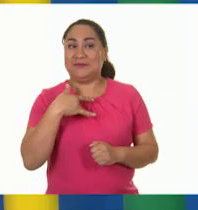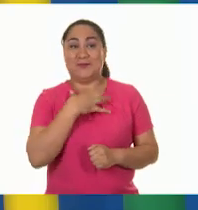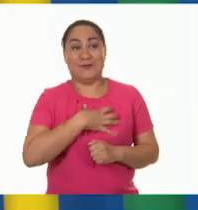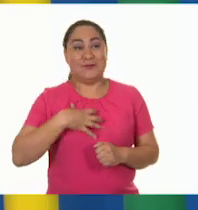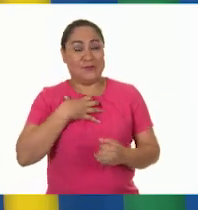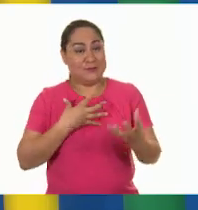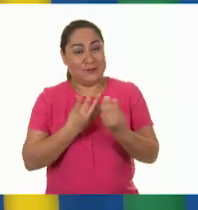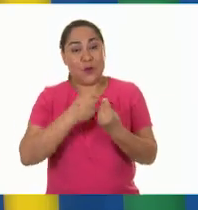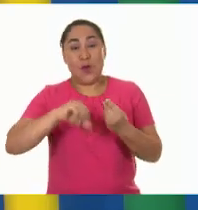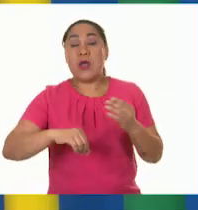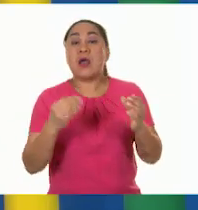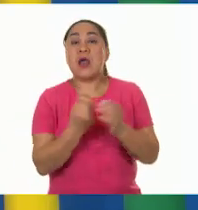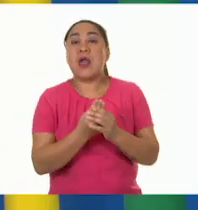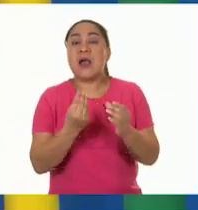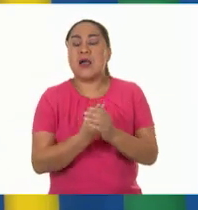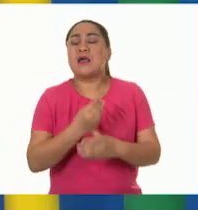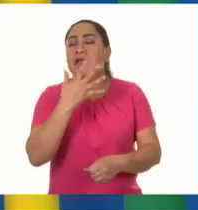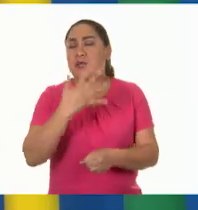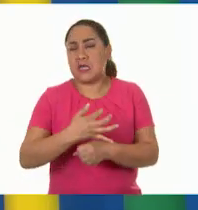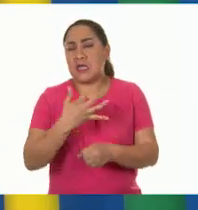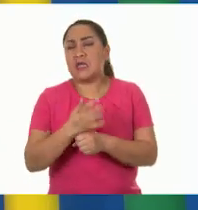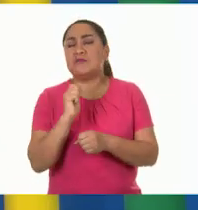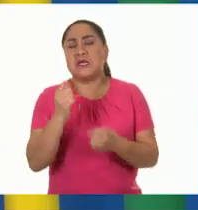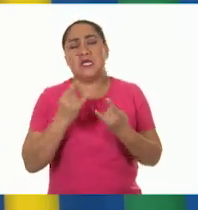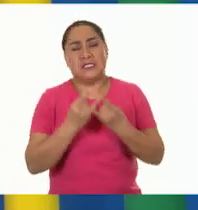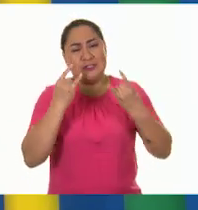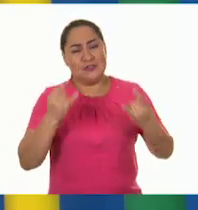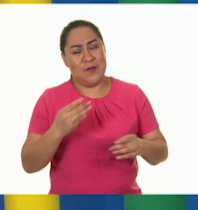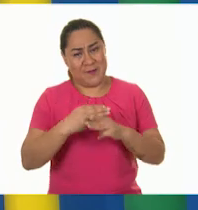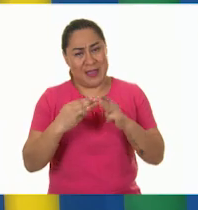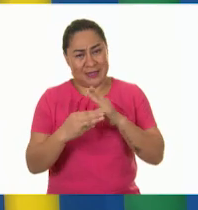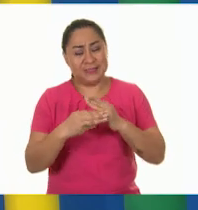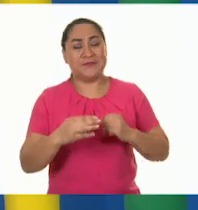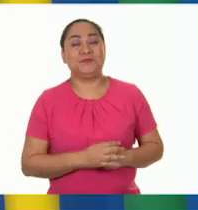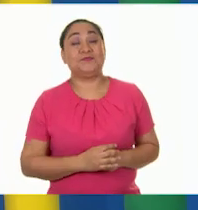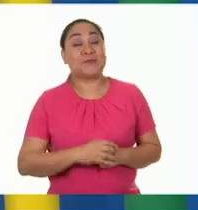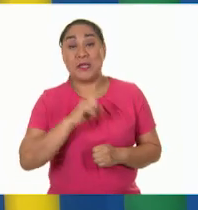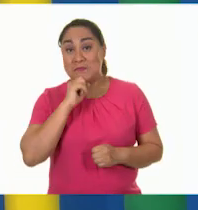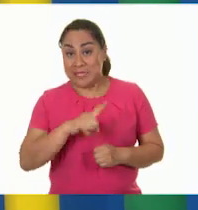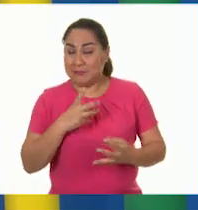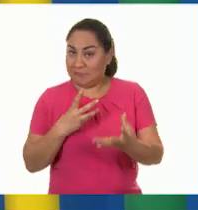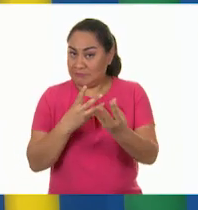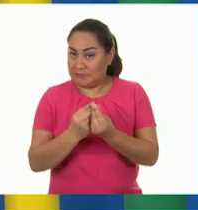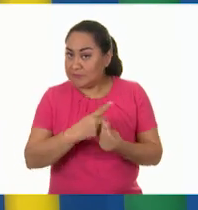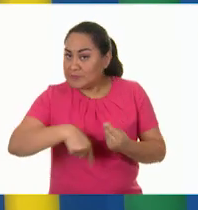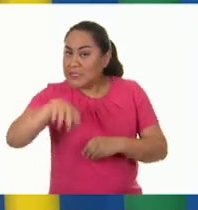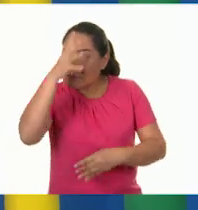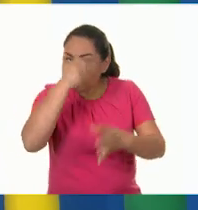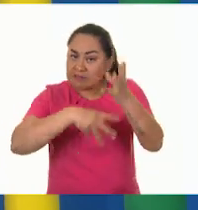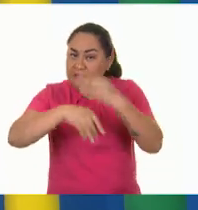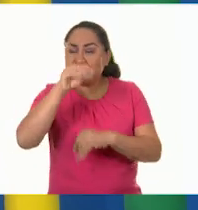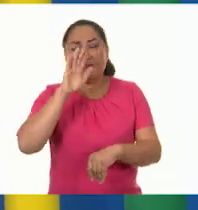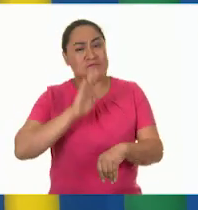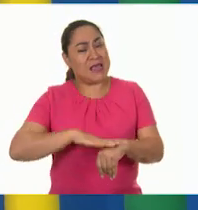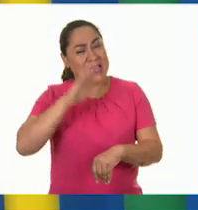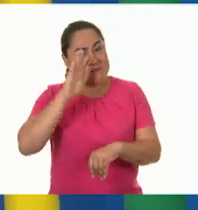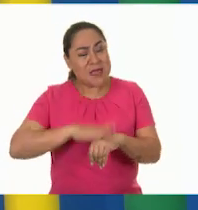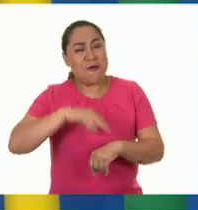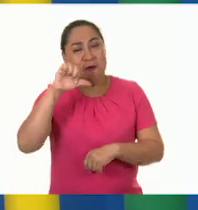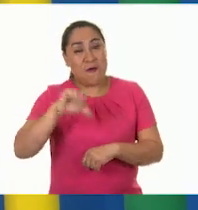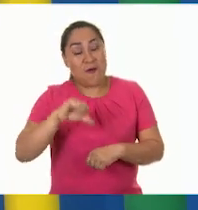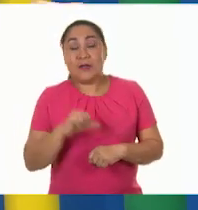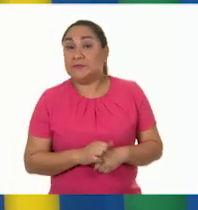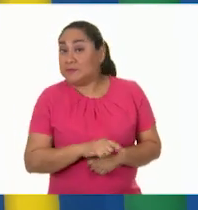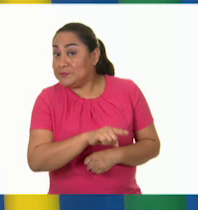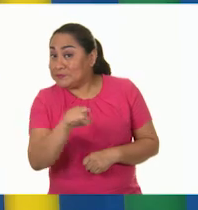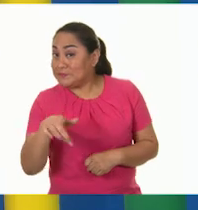contigo en esta clase de quinto grado de Historia y también vamos a estar con ustedes para aprender mucho el día de hoy. Así que, si ya están